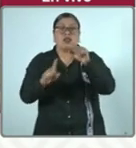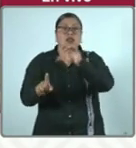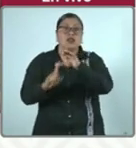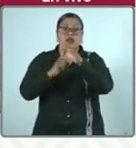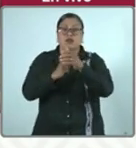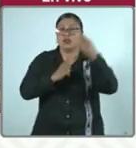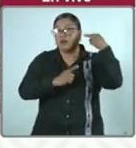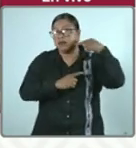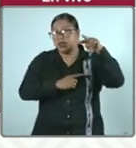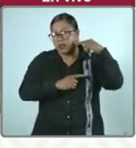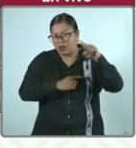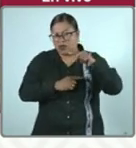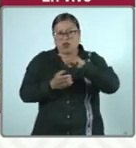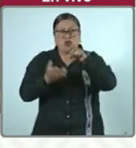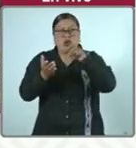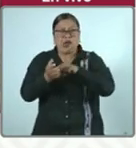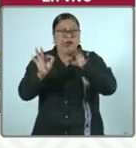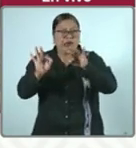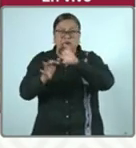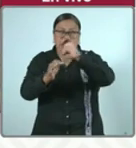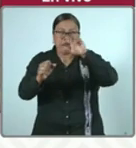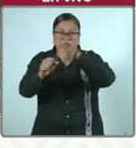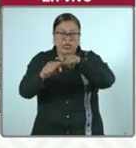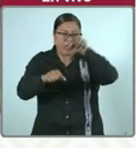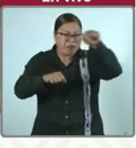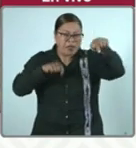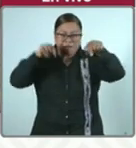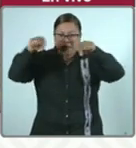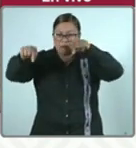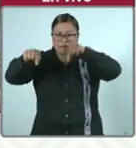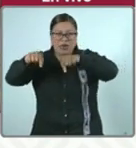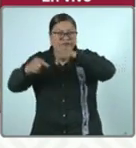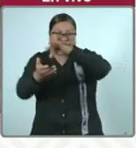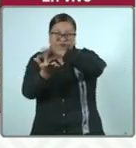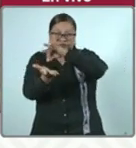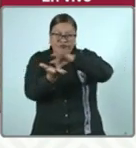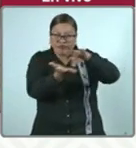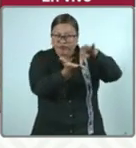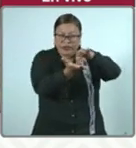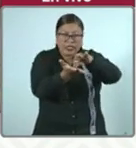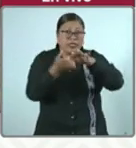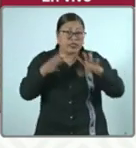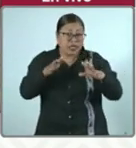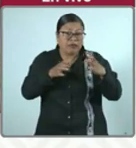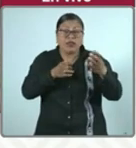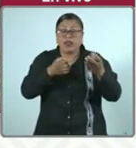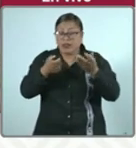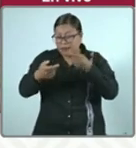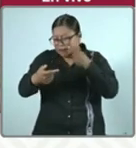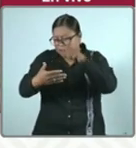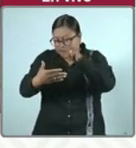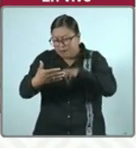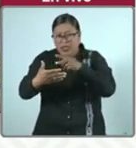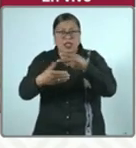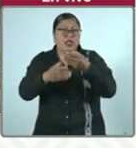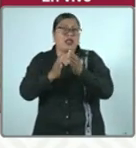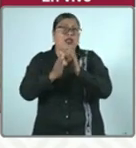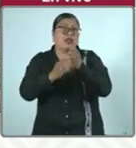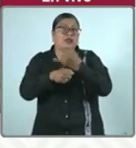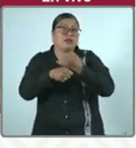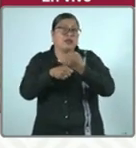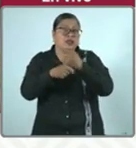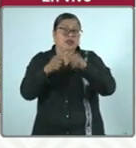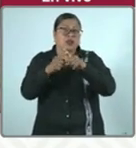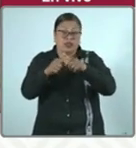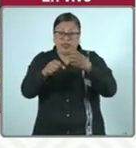de Veracruz con puntos específicos. También ya realizamos una consulta de las carpetas de investigación que están radicadas tanto